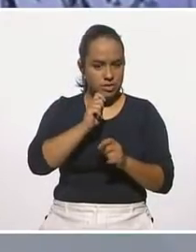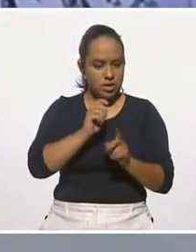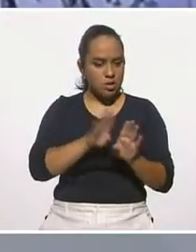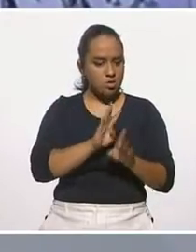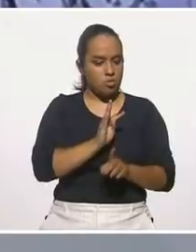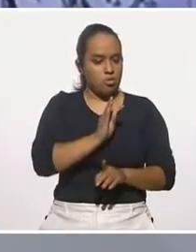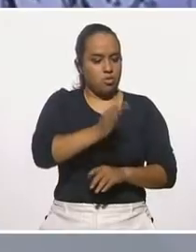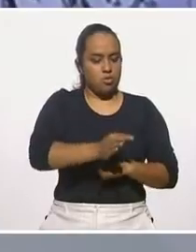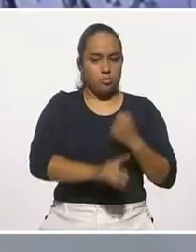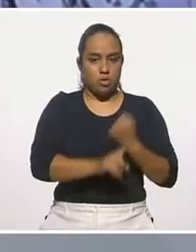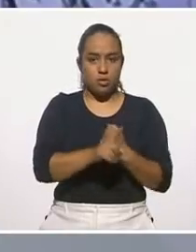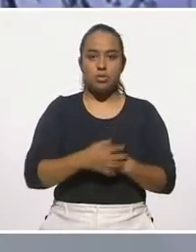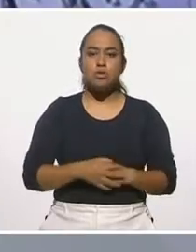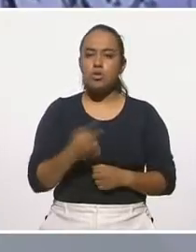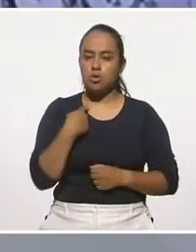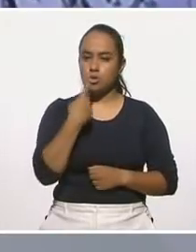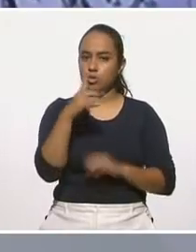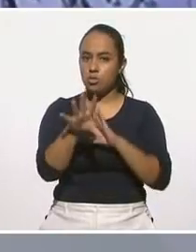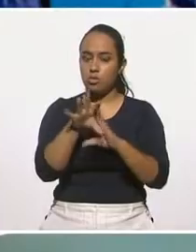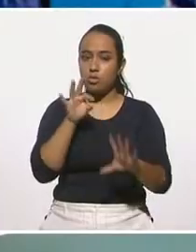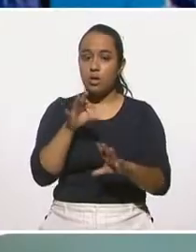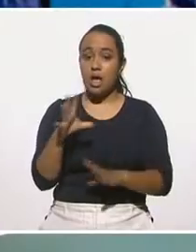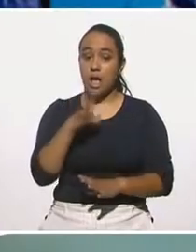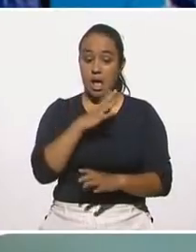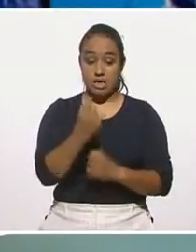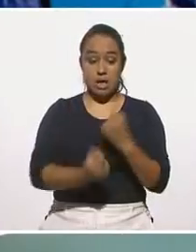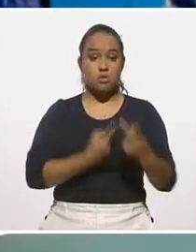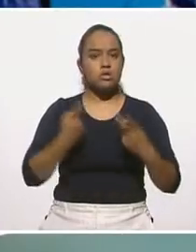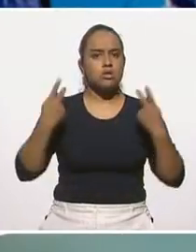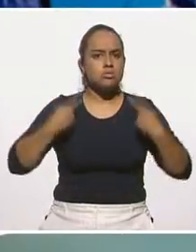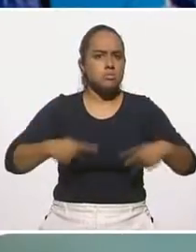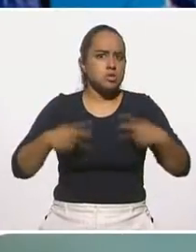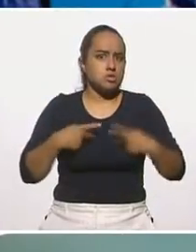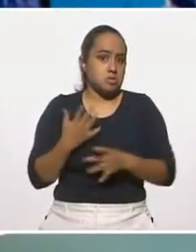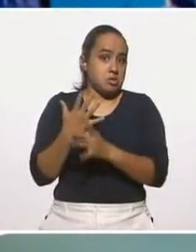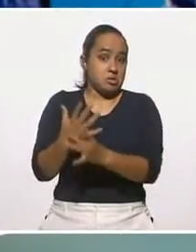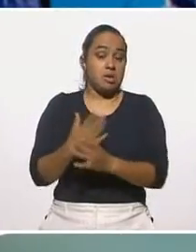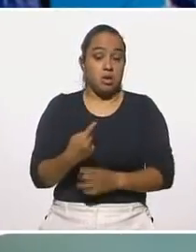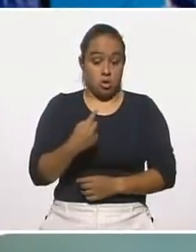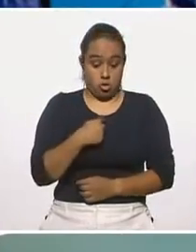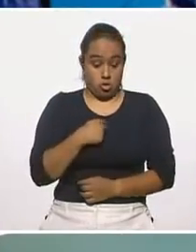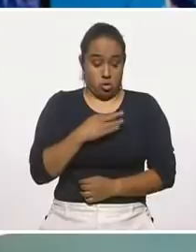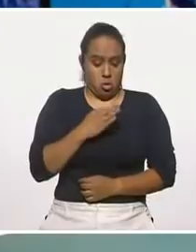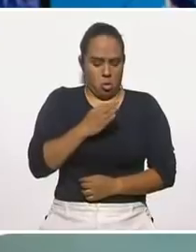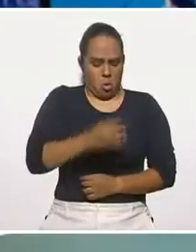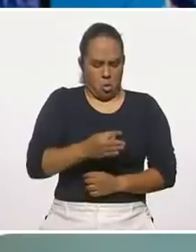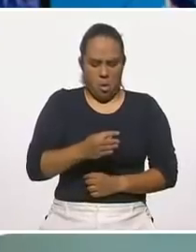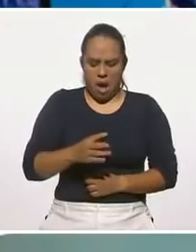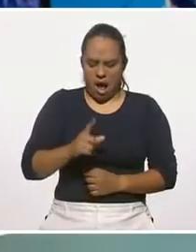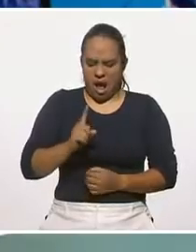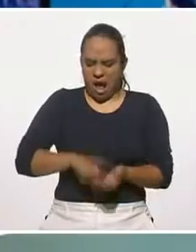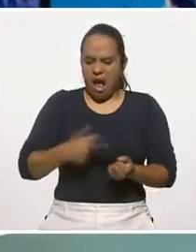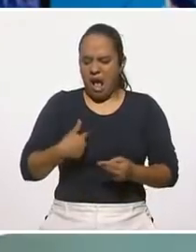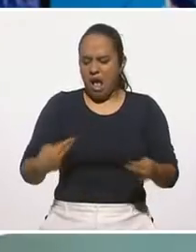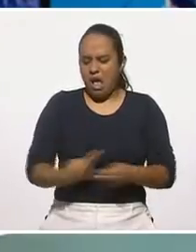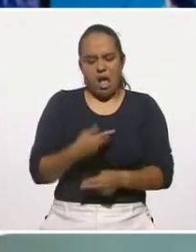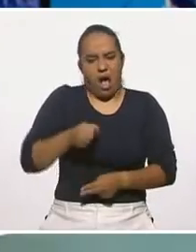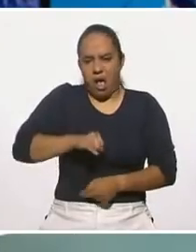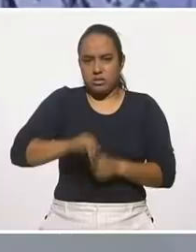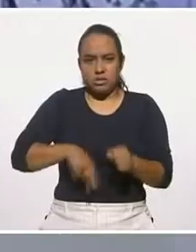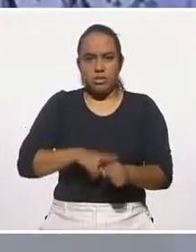resiliencia. Me llama mucho la atención que dices que hay personas que piensan que con la resiliencia se nace. ¿Por qué lo dicen de esa manera?